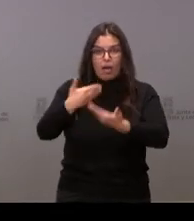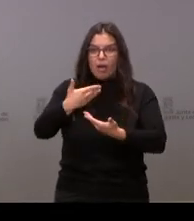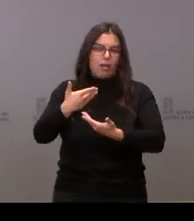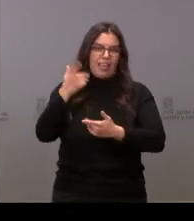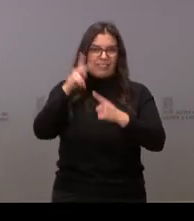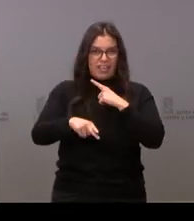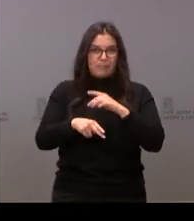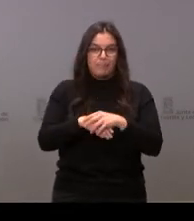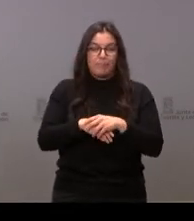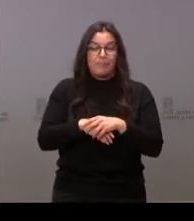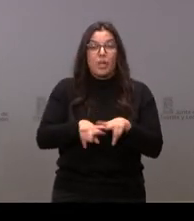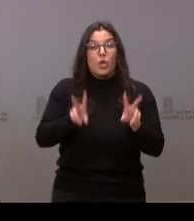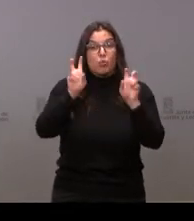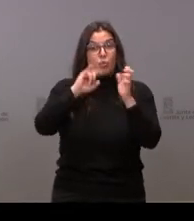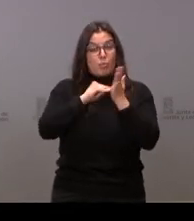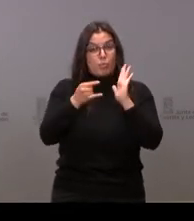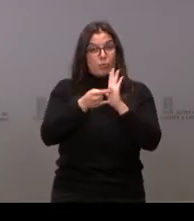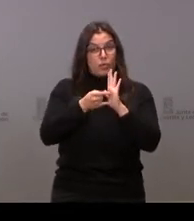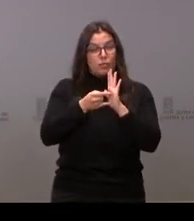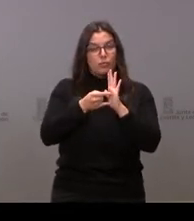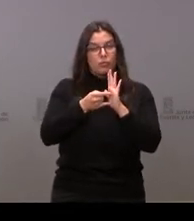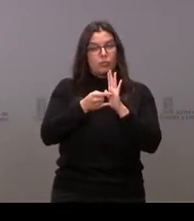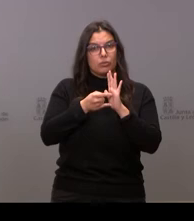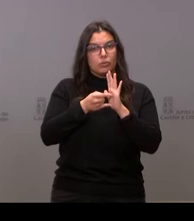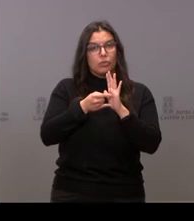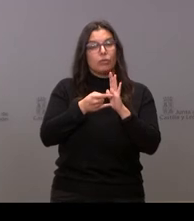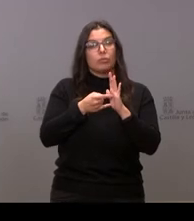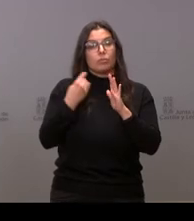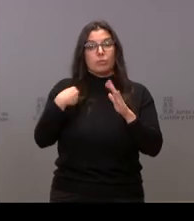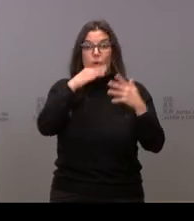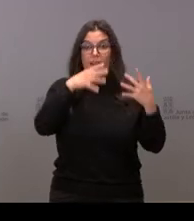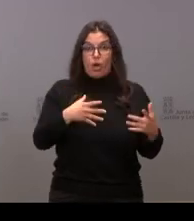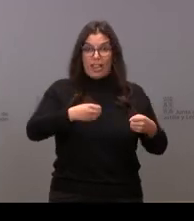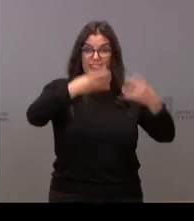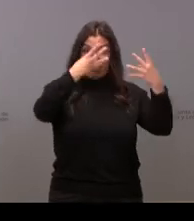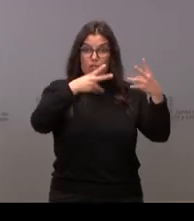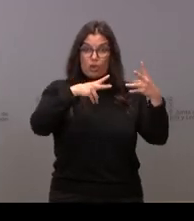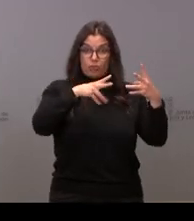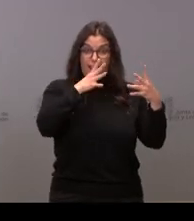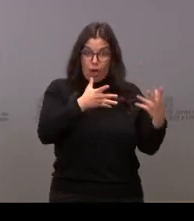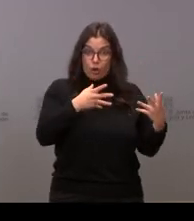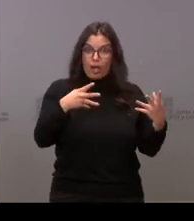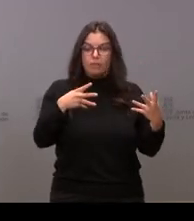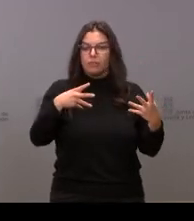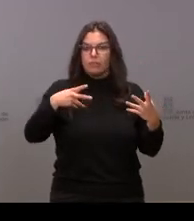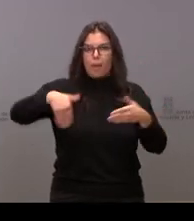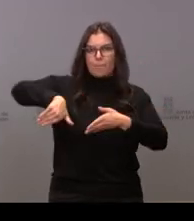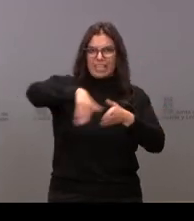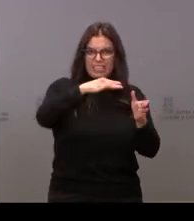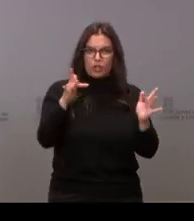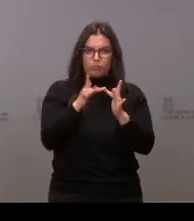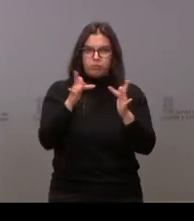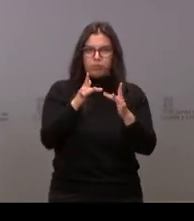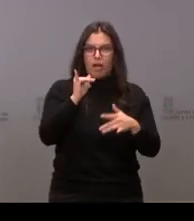Ese nuevo proyecto tendrá conexiones con el actual edificio hospitalario, con accesos viarios desde la